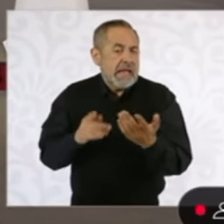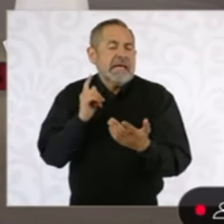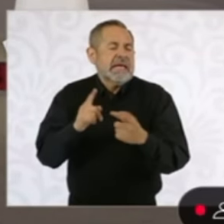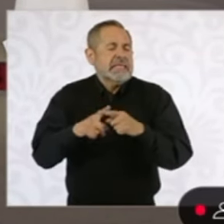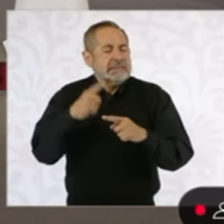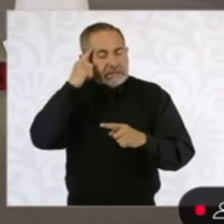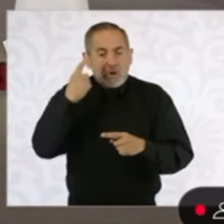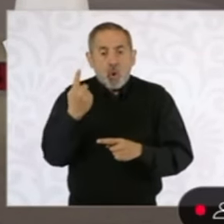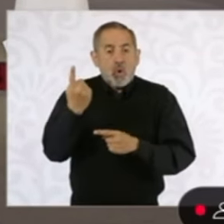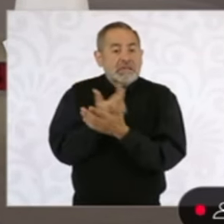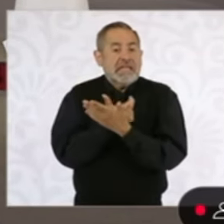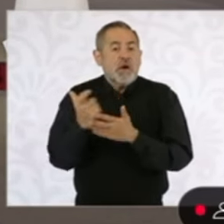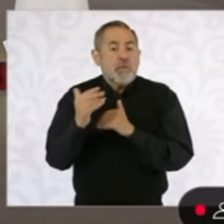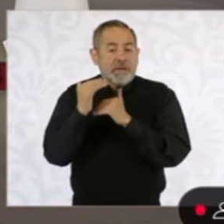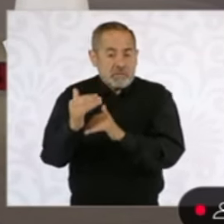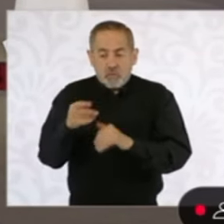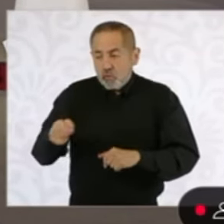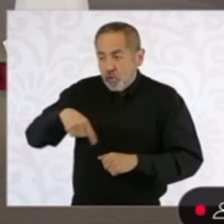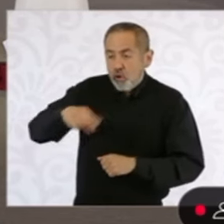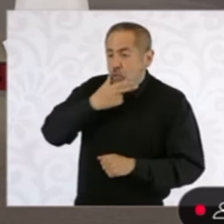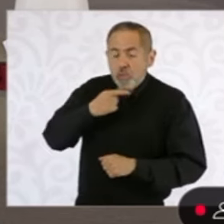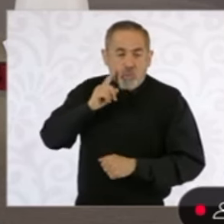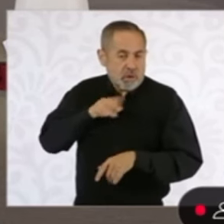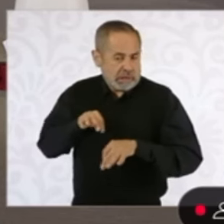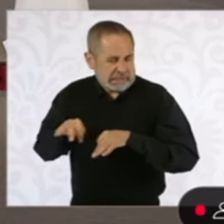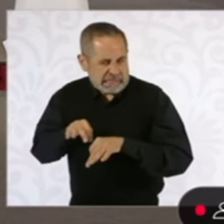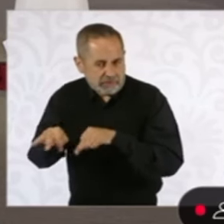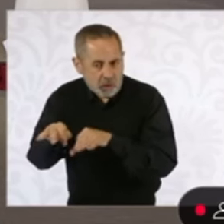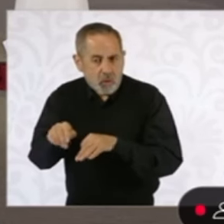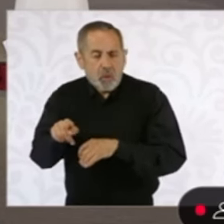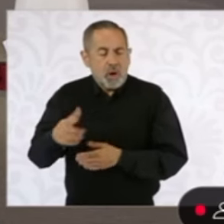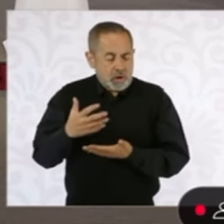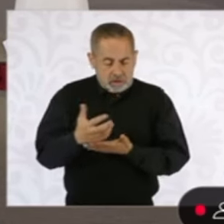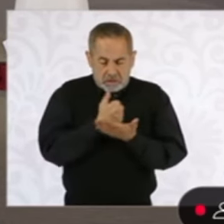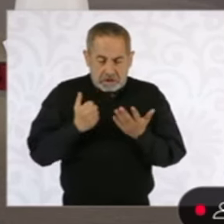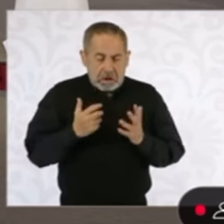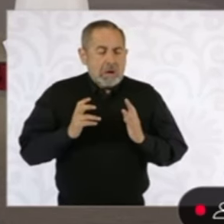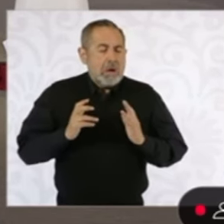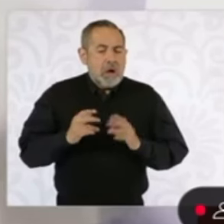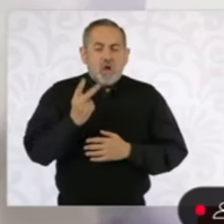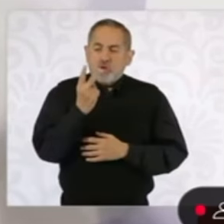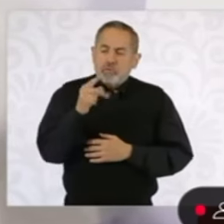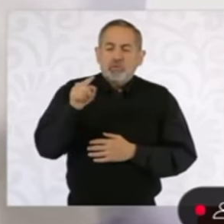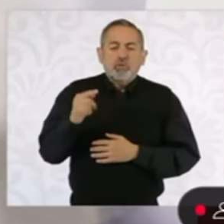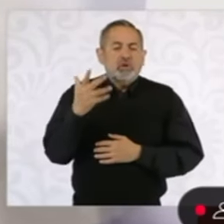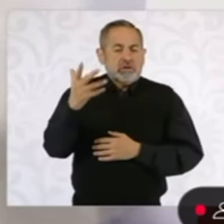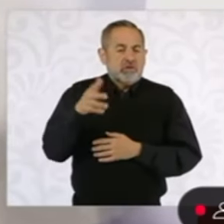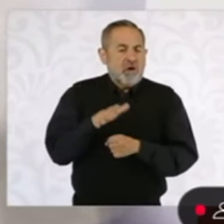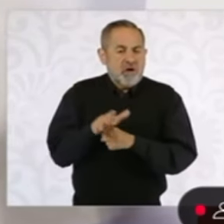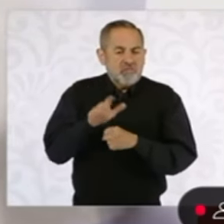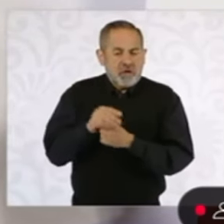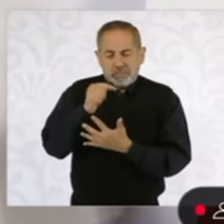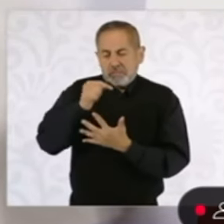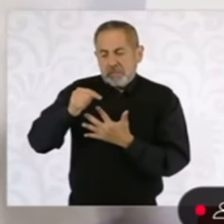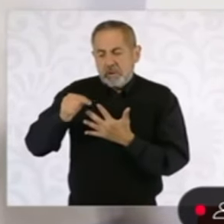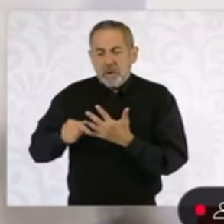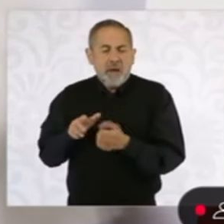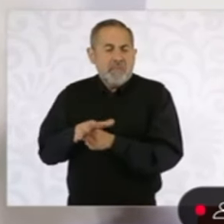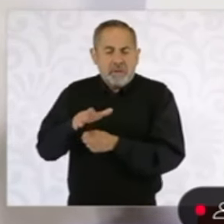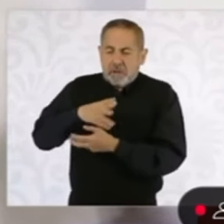un trabajador o una trabajadora pueda tener 2.5 canastas básicas. Eso